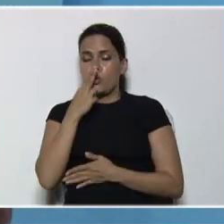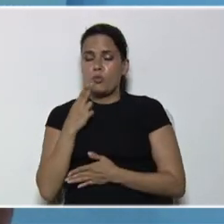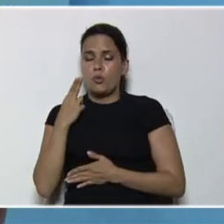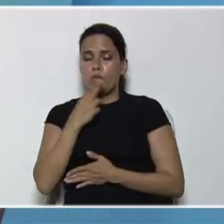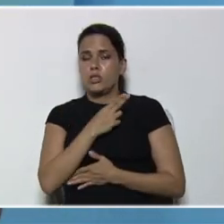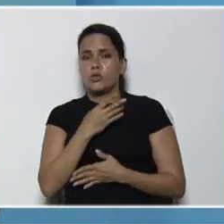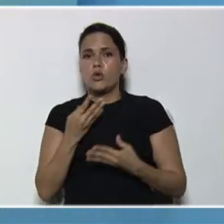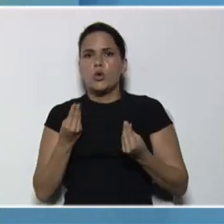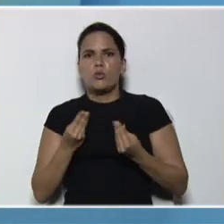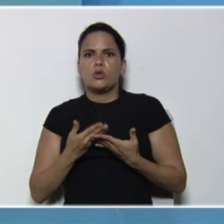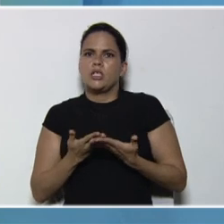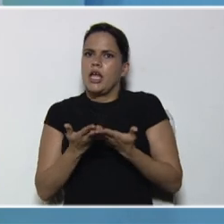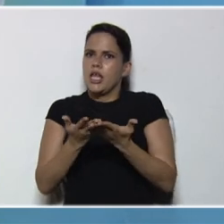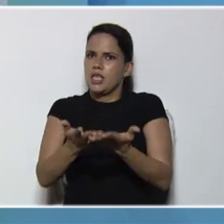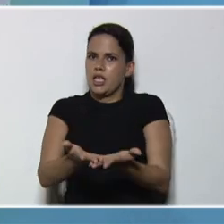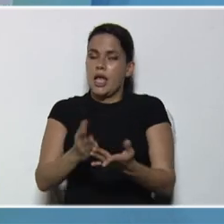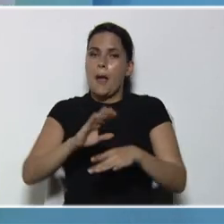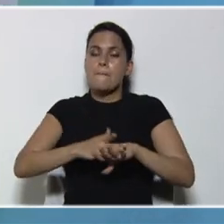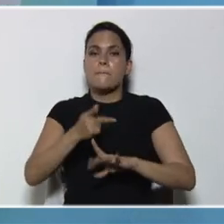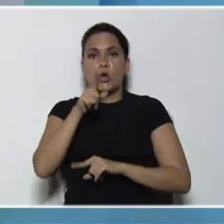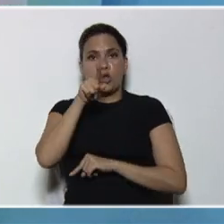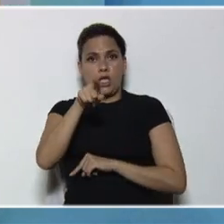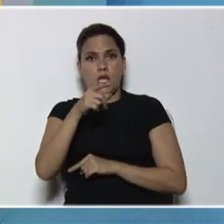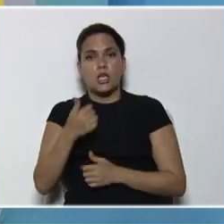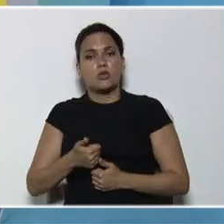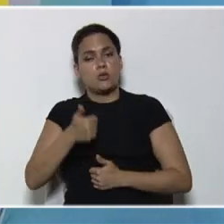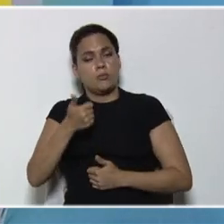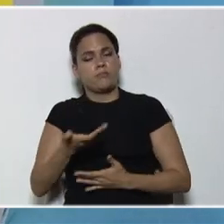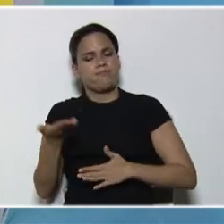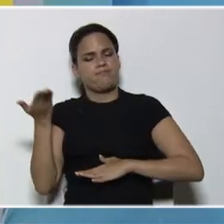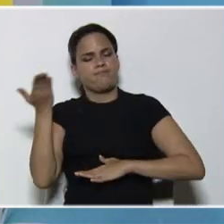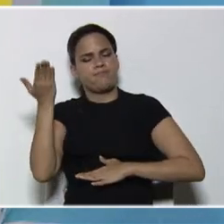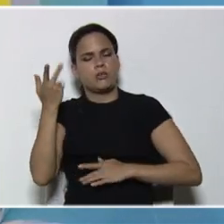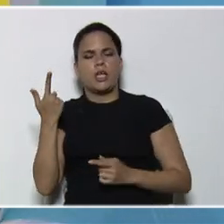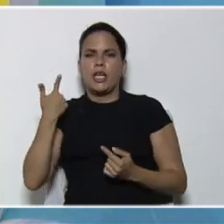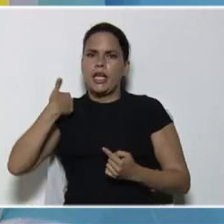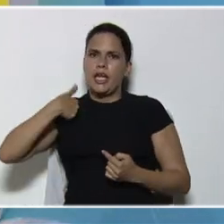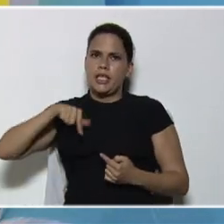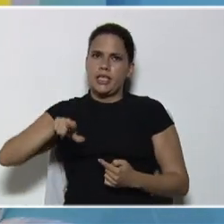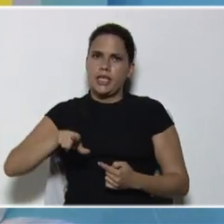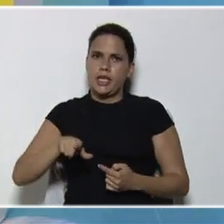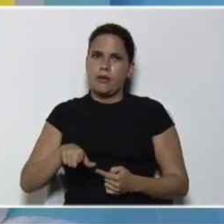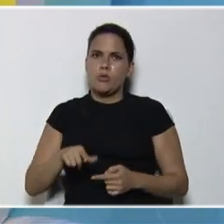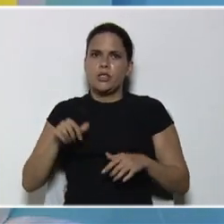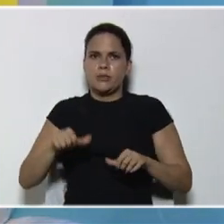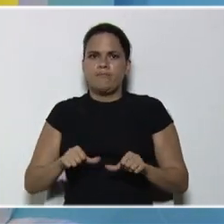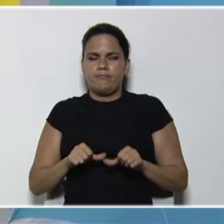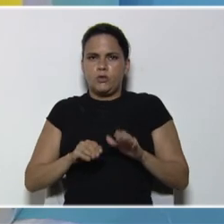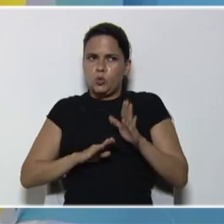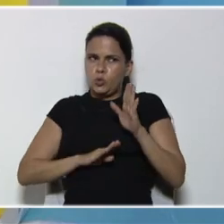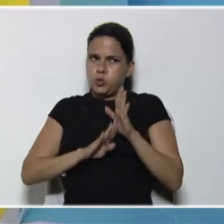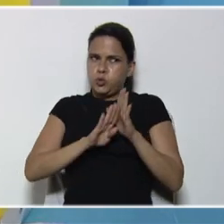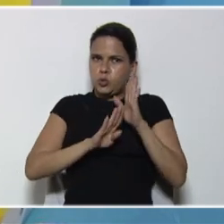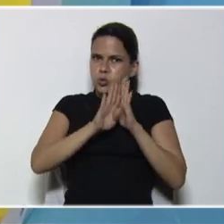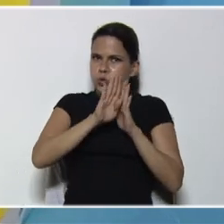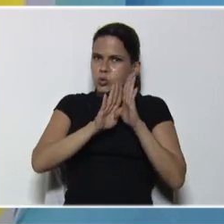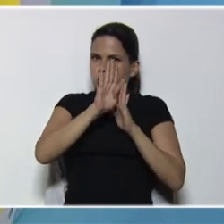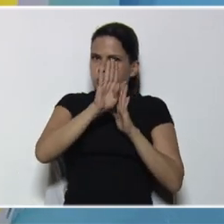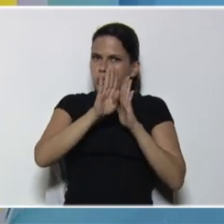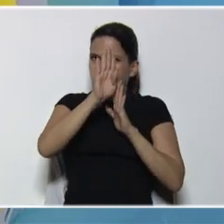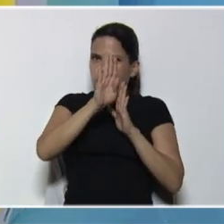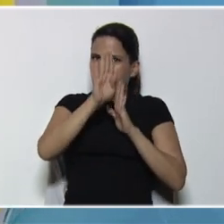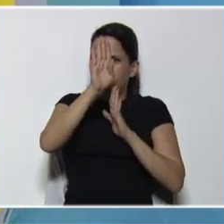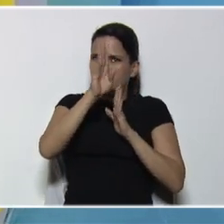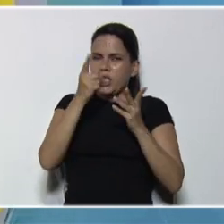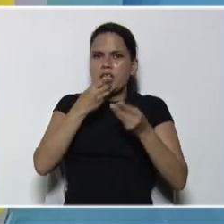con mucha entrega, por ustedes, que son lo más valioso, que tenemos, en cuanto a este avance, y a la vanguardia, y al ser